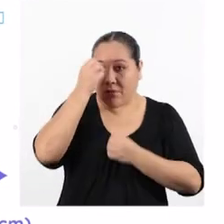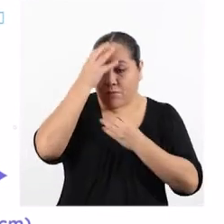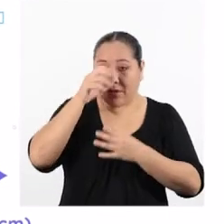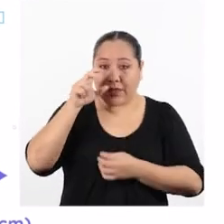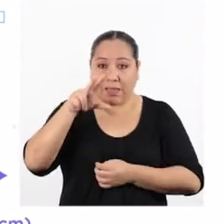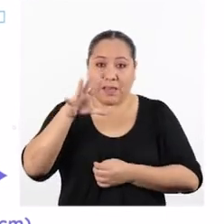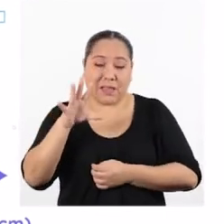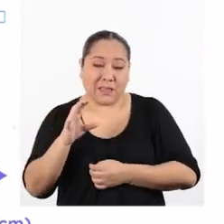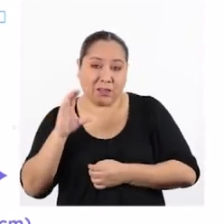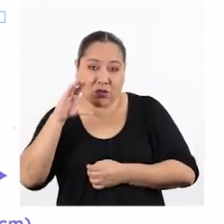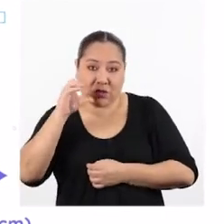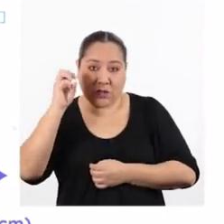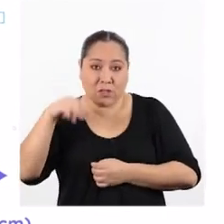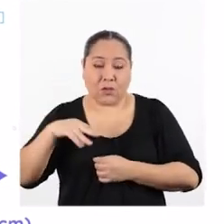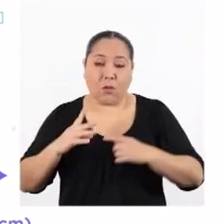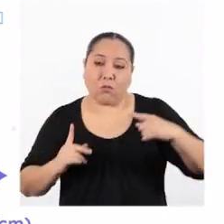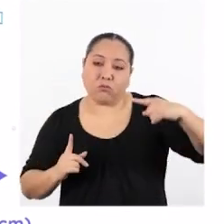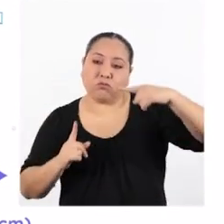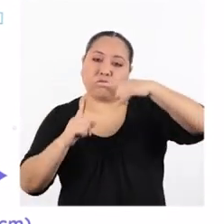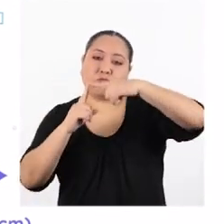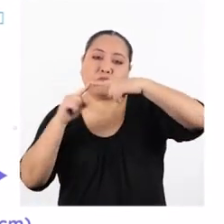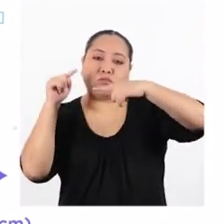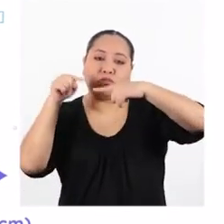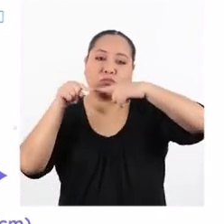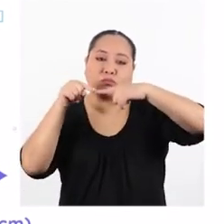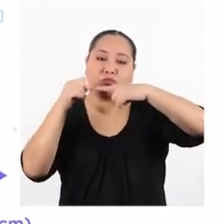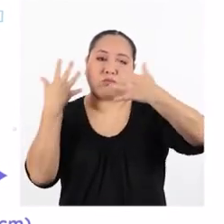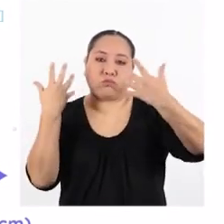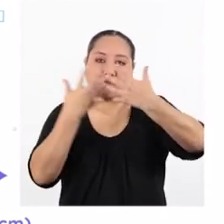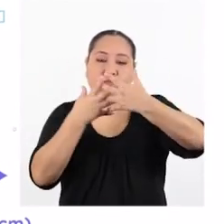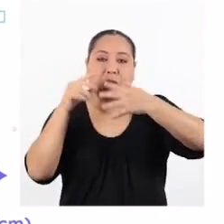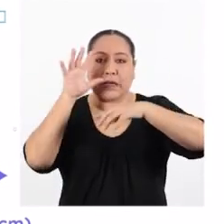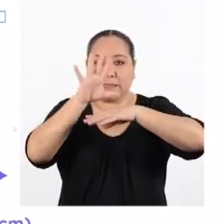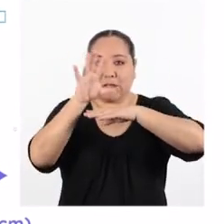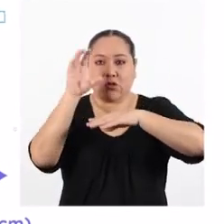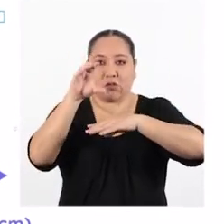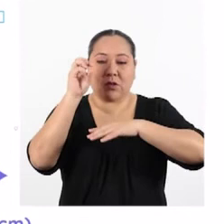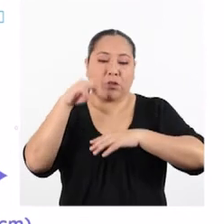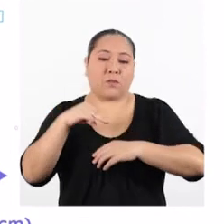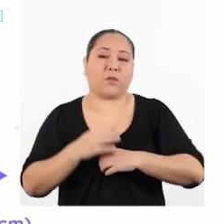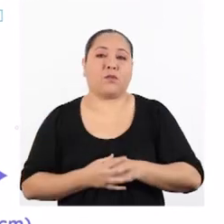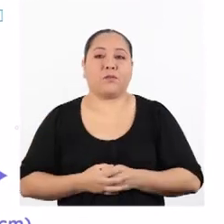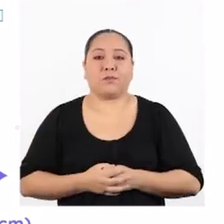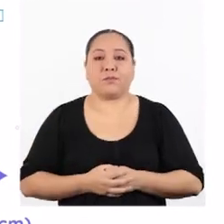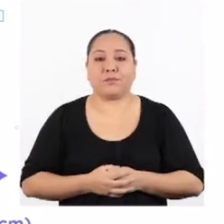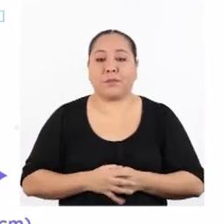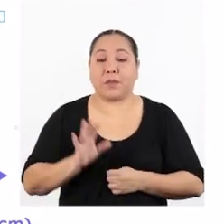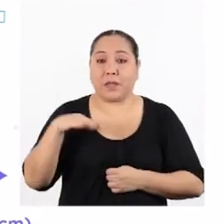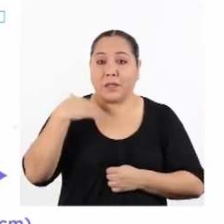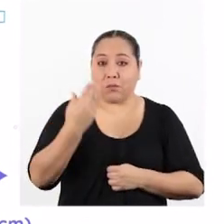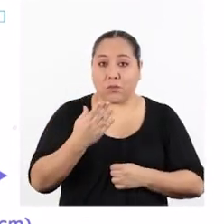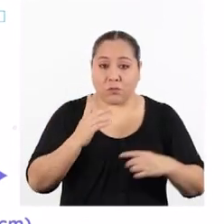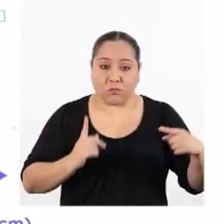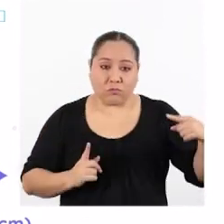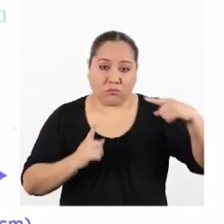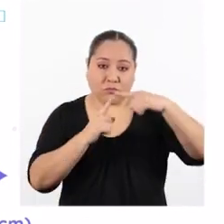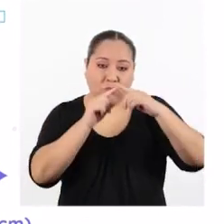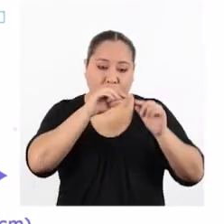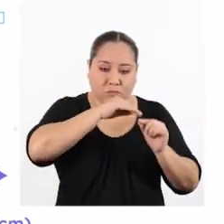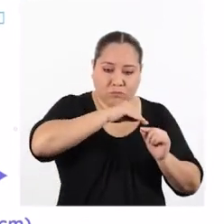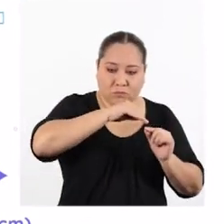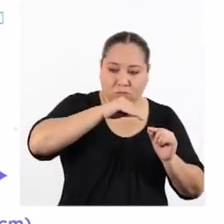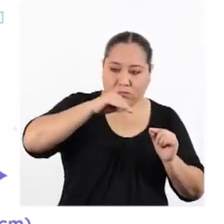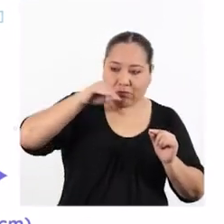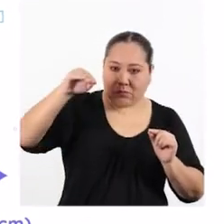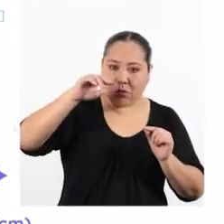de 35 centímetros se une con el que le corresponde, que es de 5 centímetros. Luego trazamos una línea